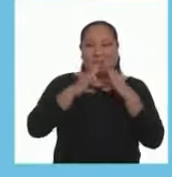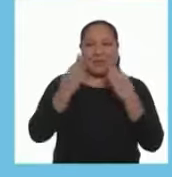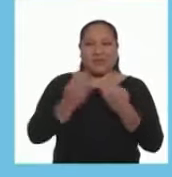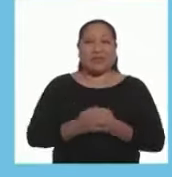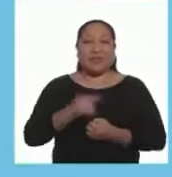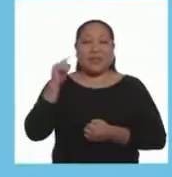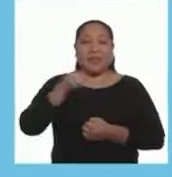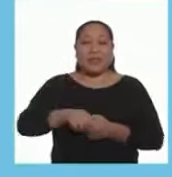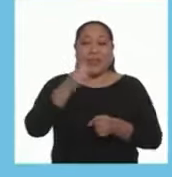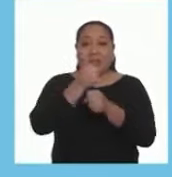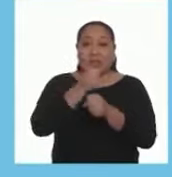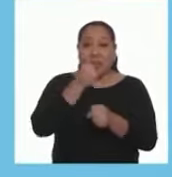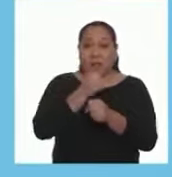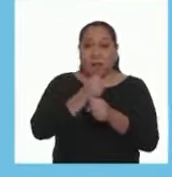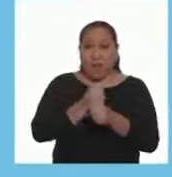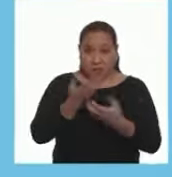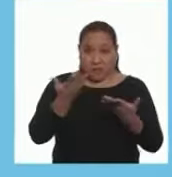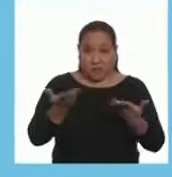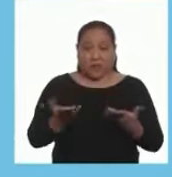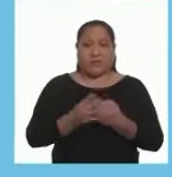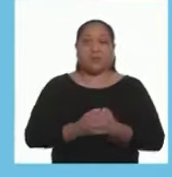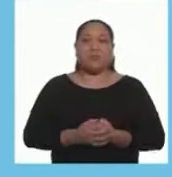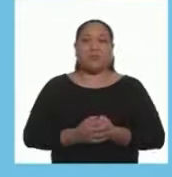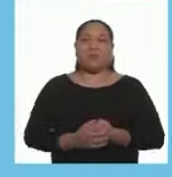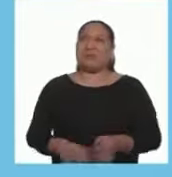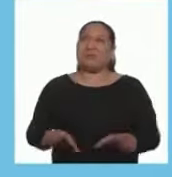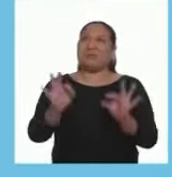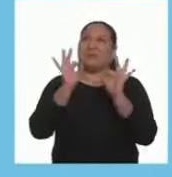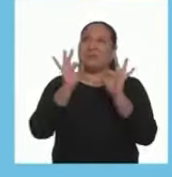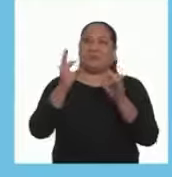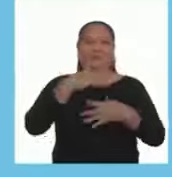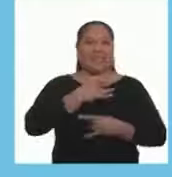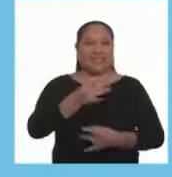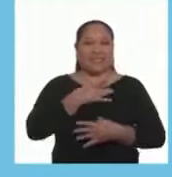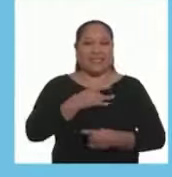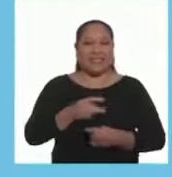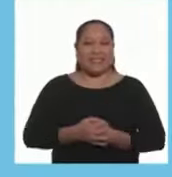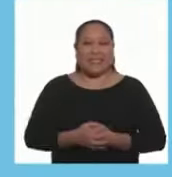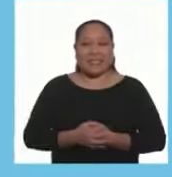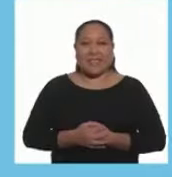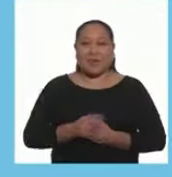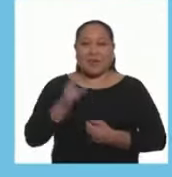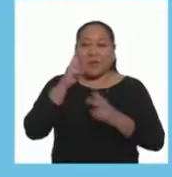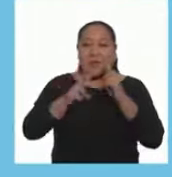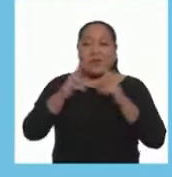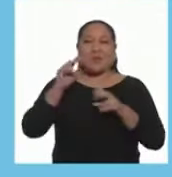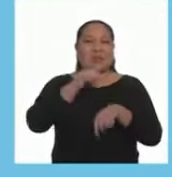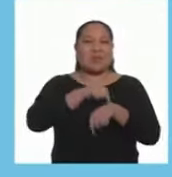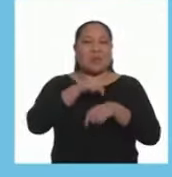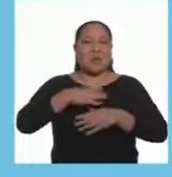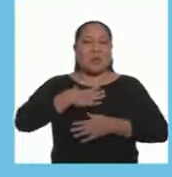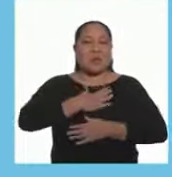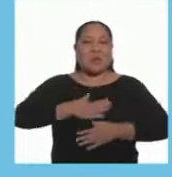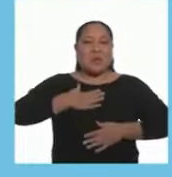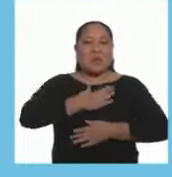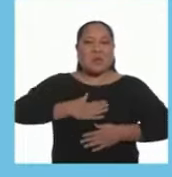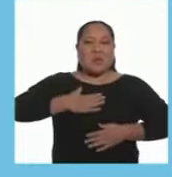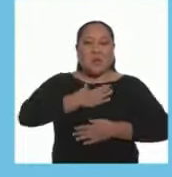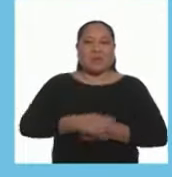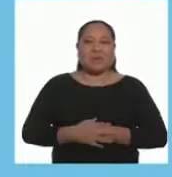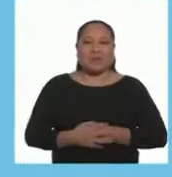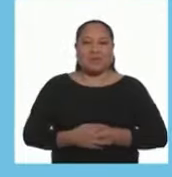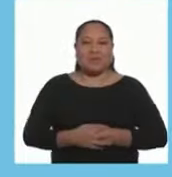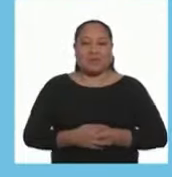super programa familias La actividad que desarrollaremos está muy interesante Pasaremos un